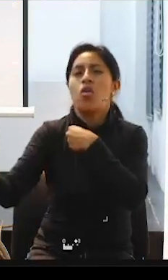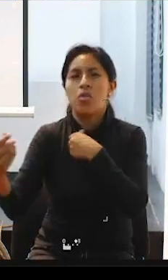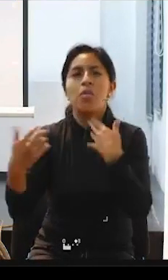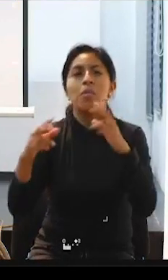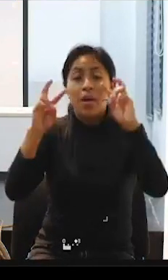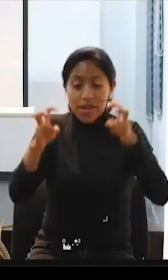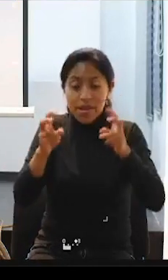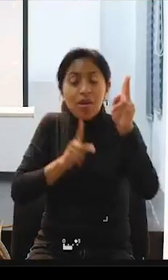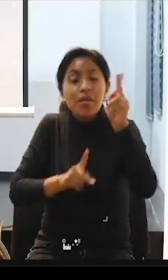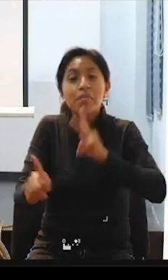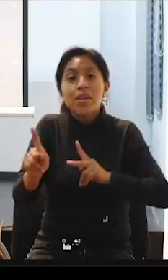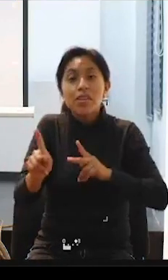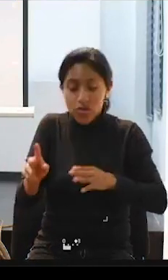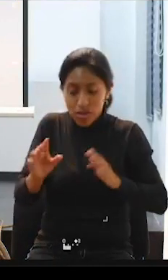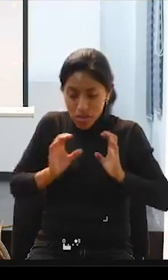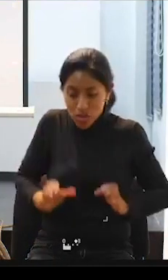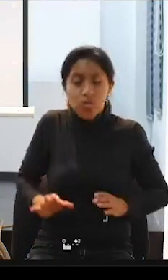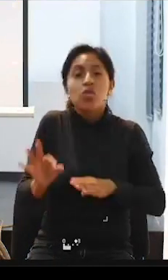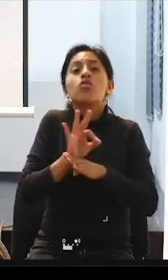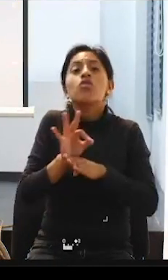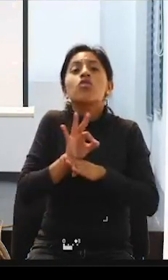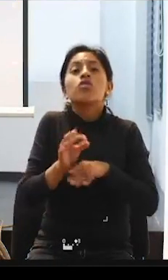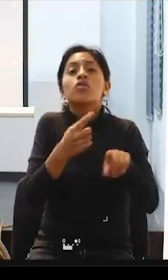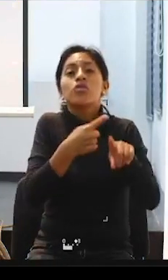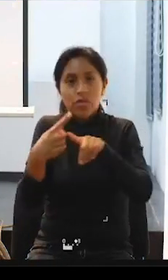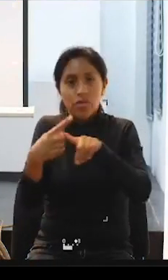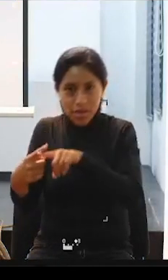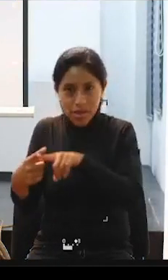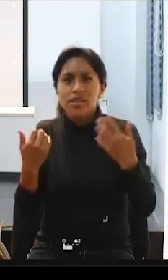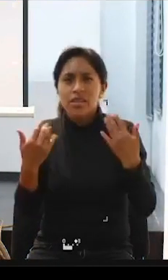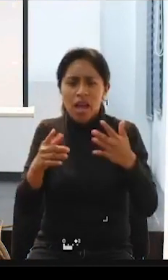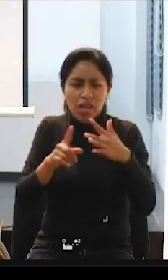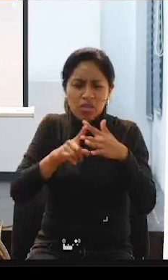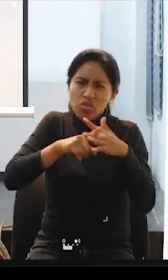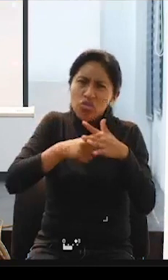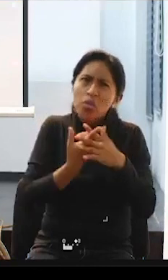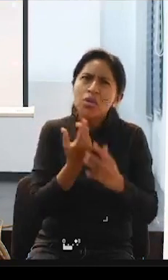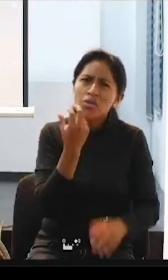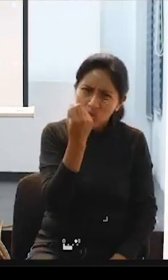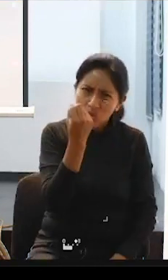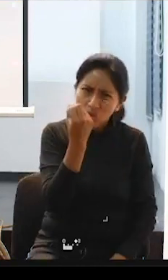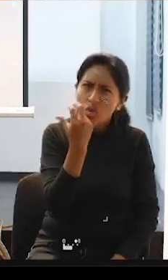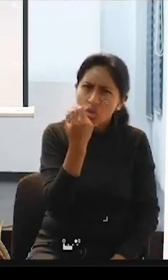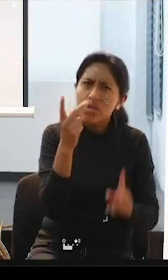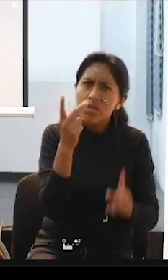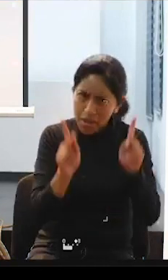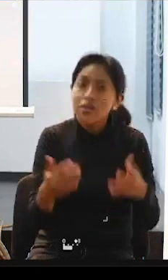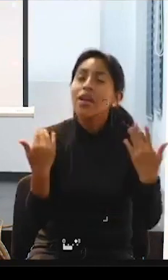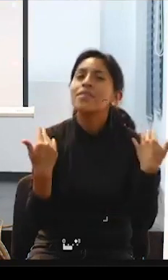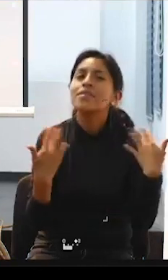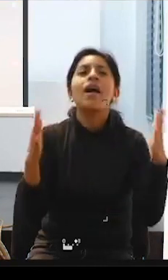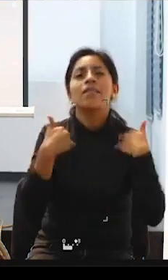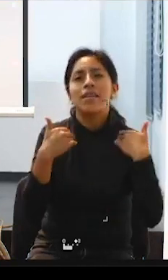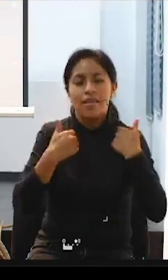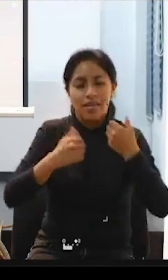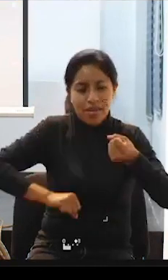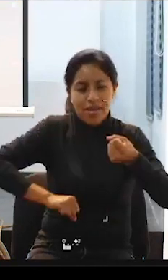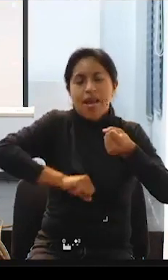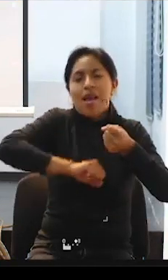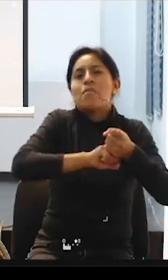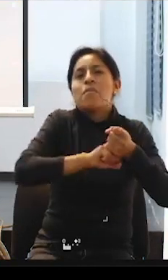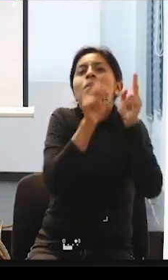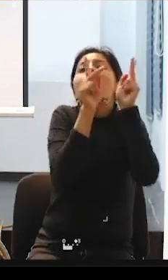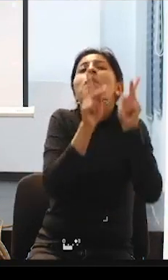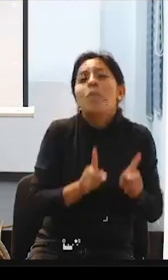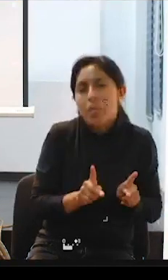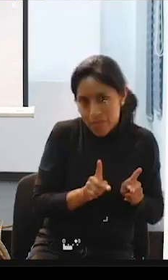Esto fue en el 2006, empezamos 12 personas a tener asistencia personal la que habíamos